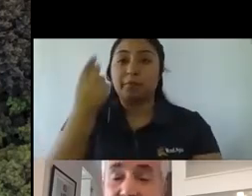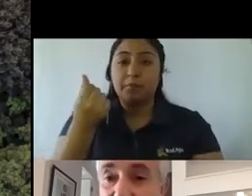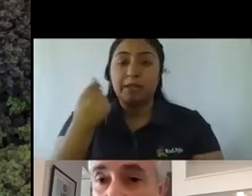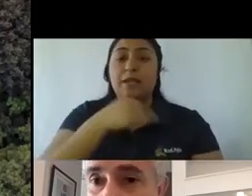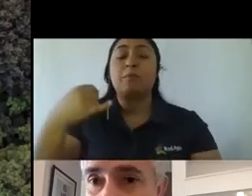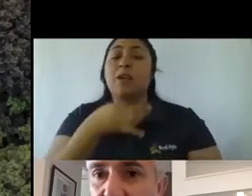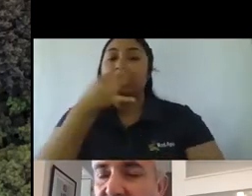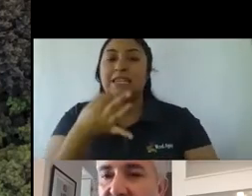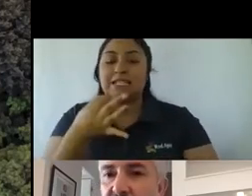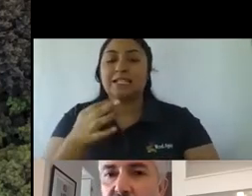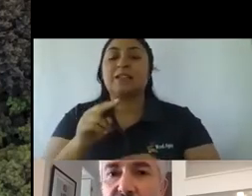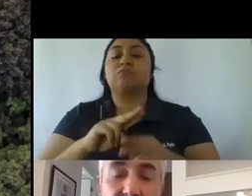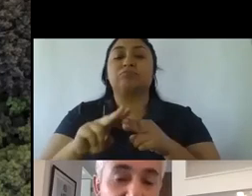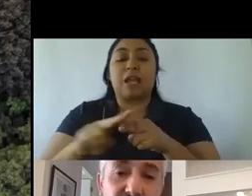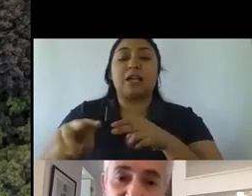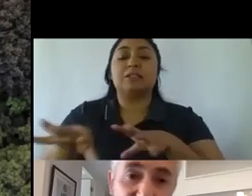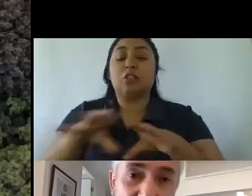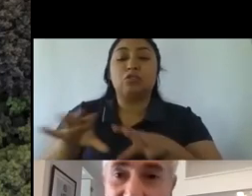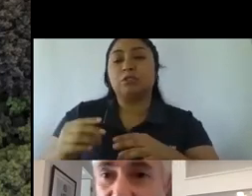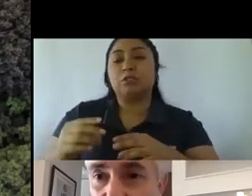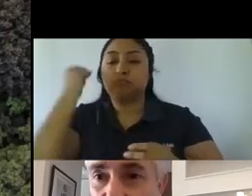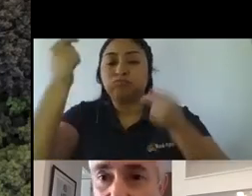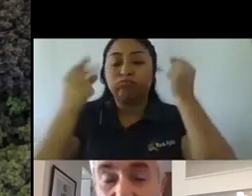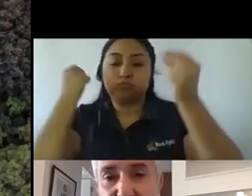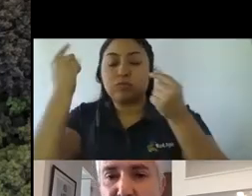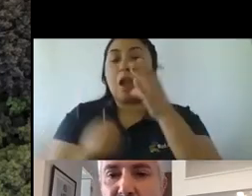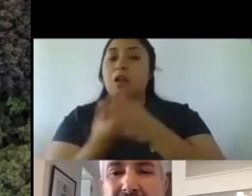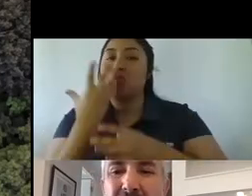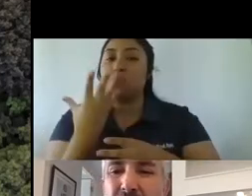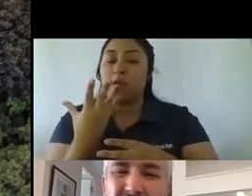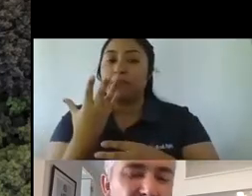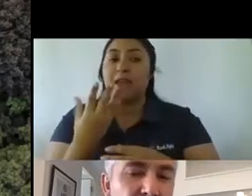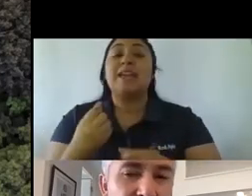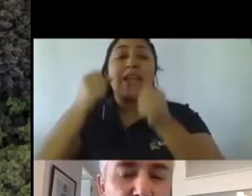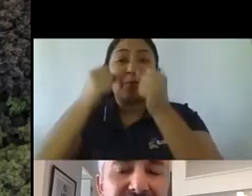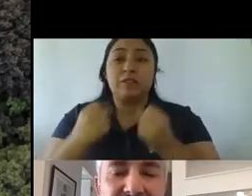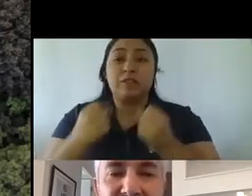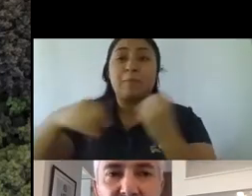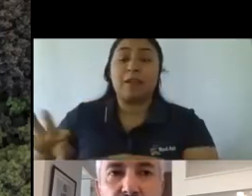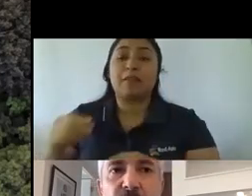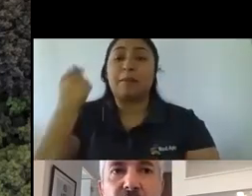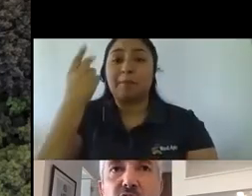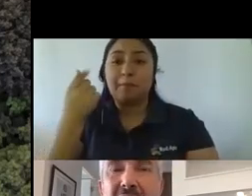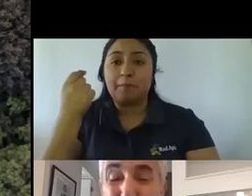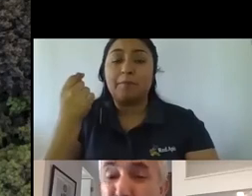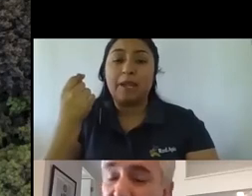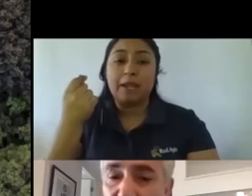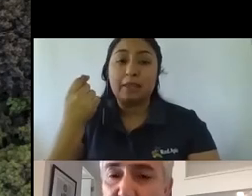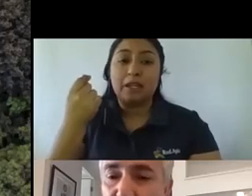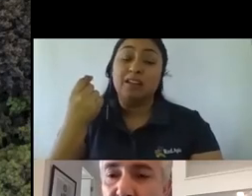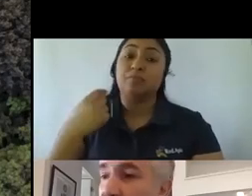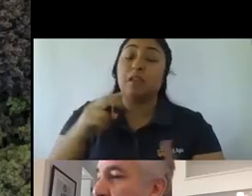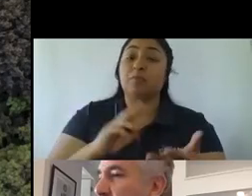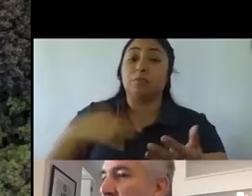eso es ser creativo y ser abierto y aquí, bueno, las posibilidades de perder plata parece que son más. Pero además tenemos que hacerlo en un escenario en donde hay mucha